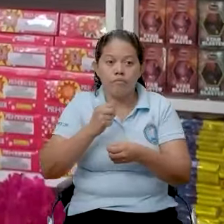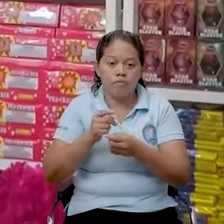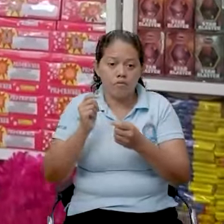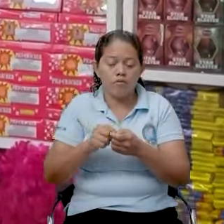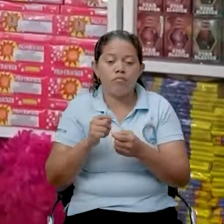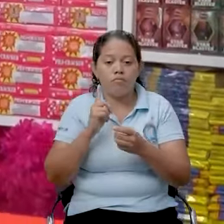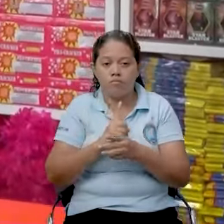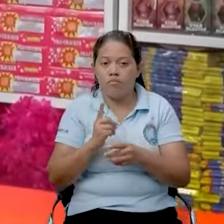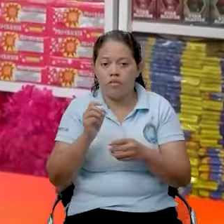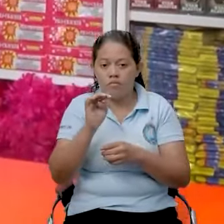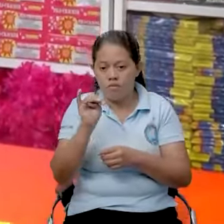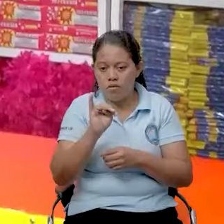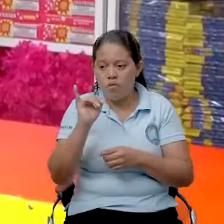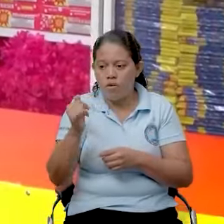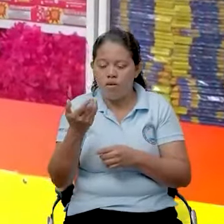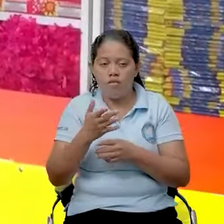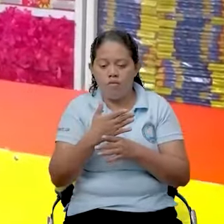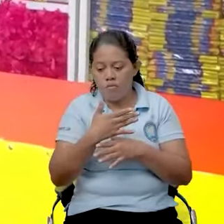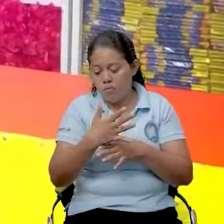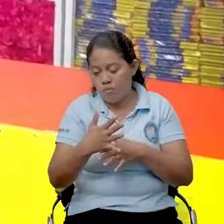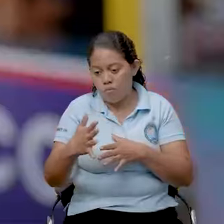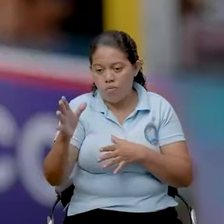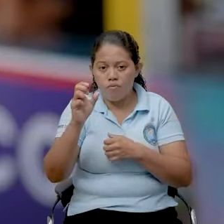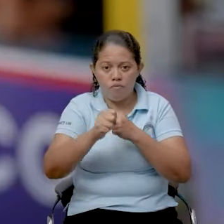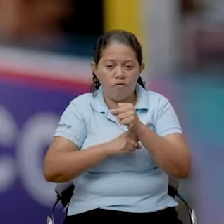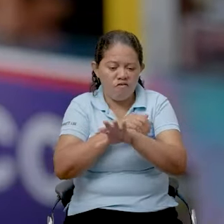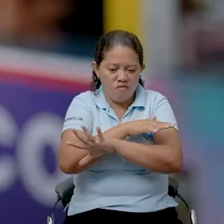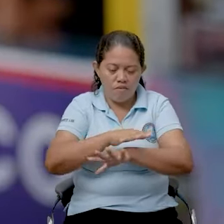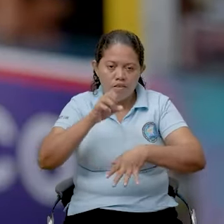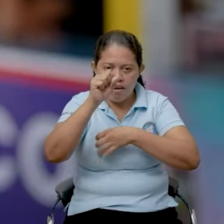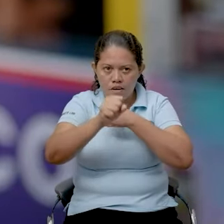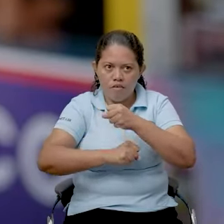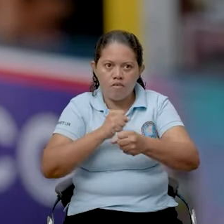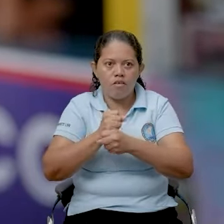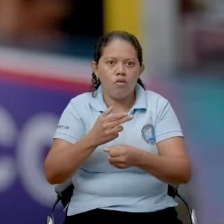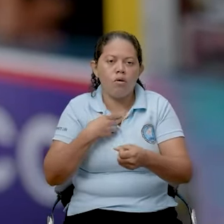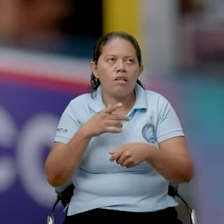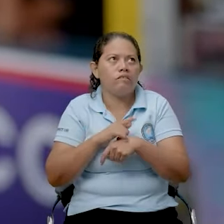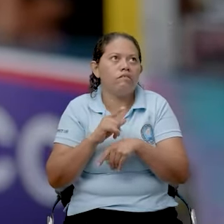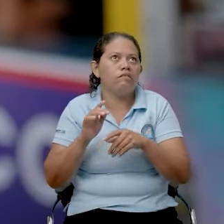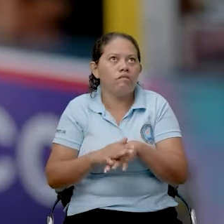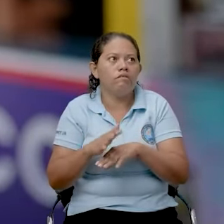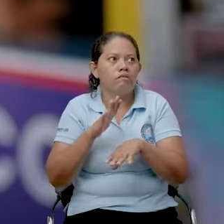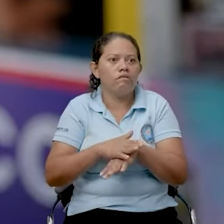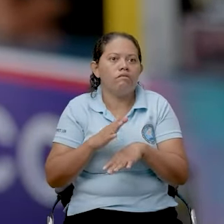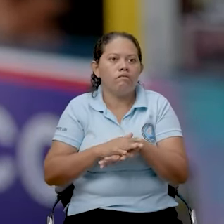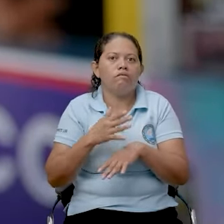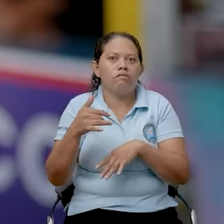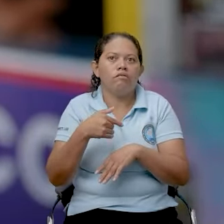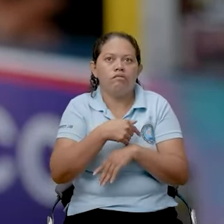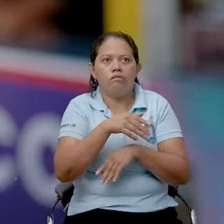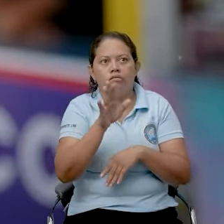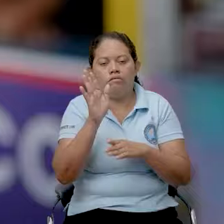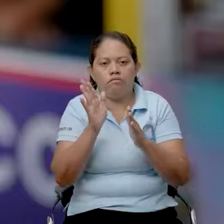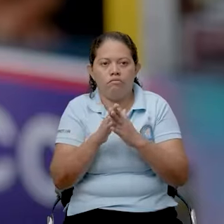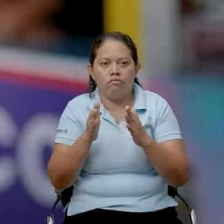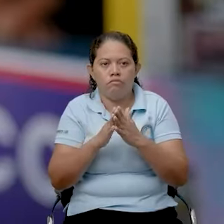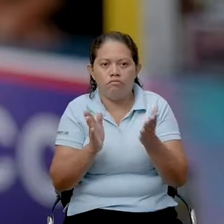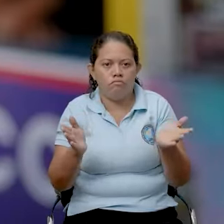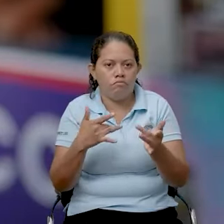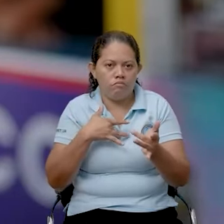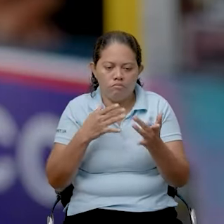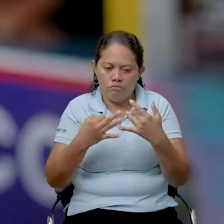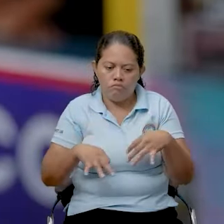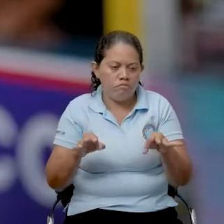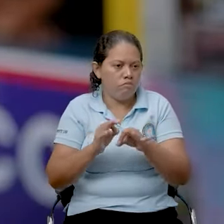precio del martes es el del miércoles y así va a ser el del fin de año, para que ellos no anden llevando cosas a sus casas. Miren, no lo